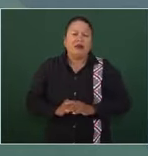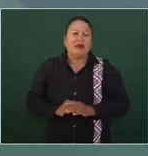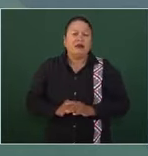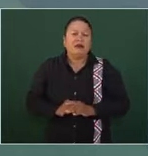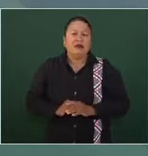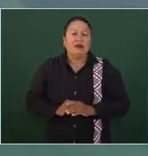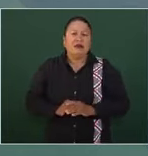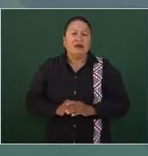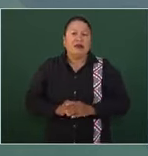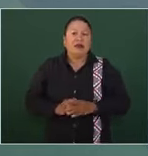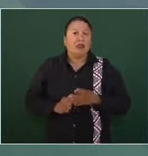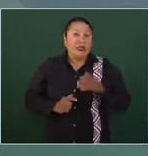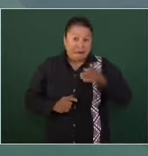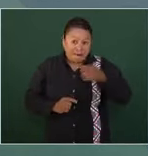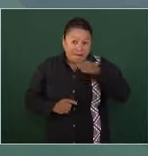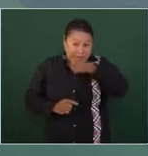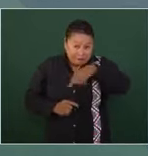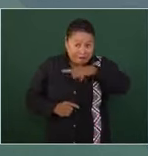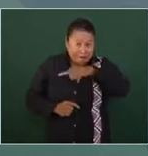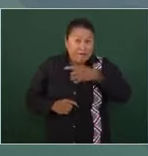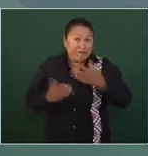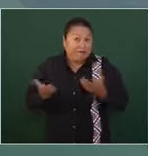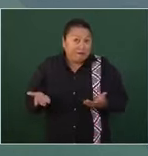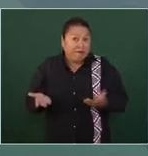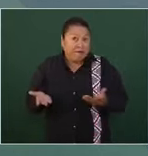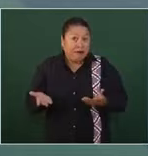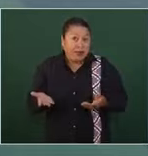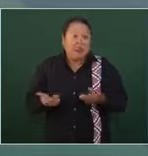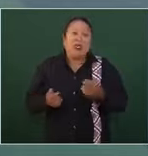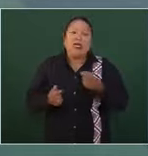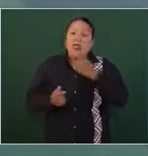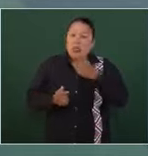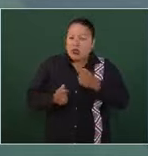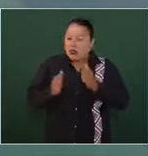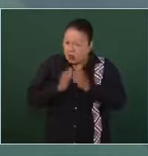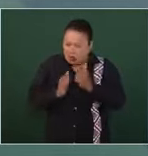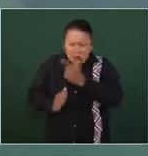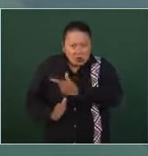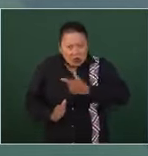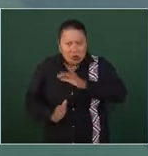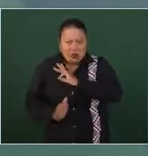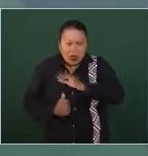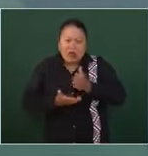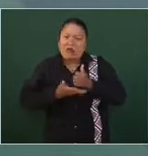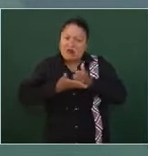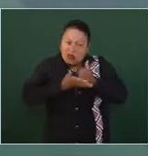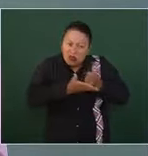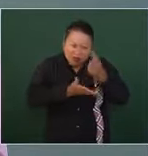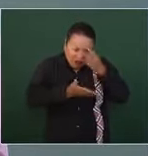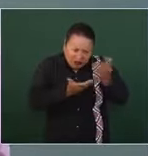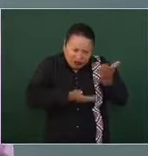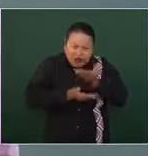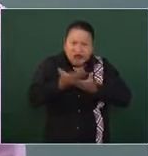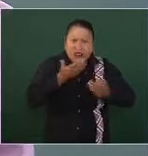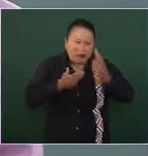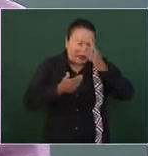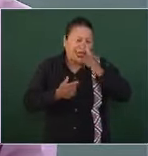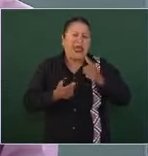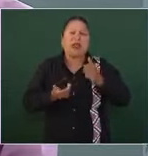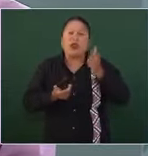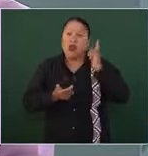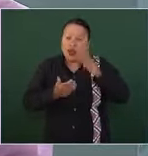y están ellos también dispuestos a ayudar, a cooperar para evitar